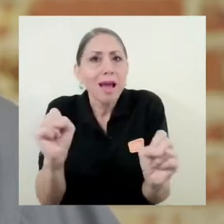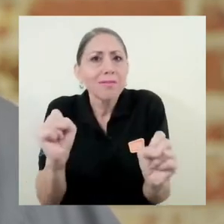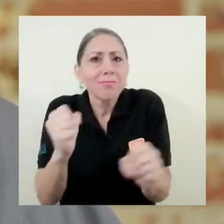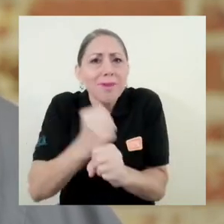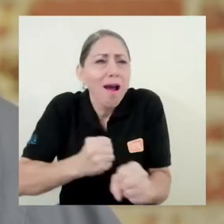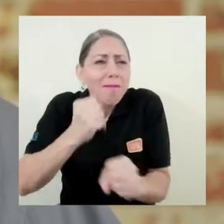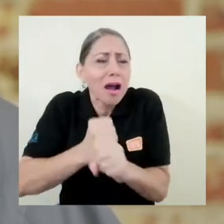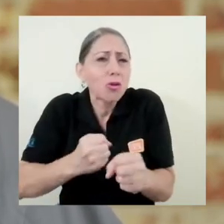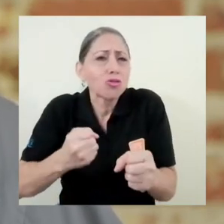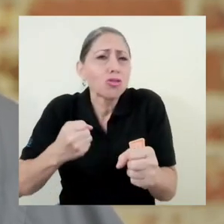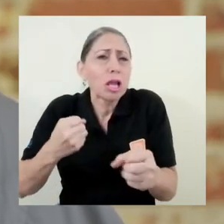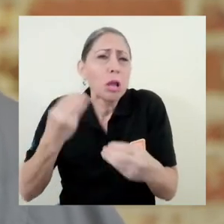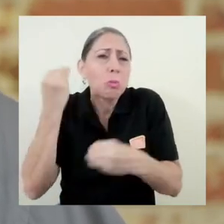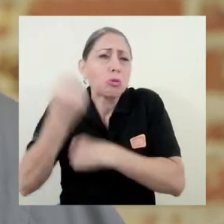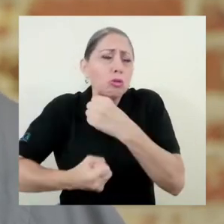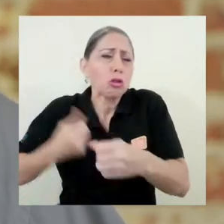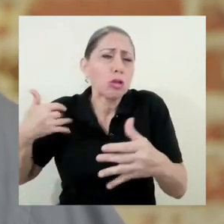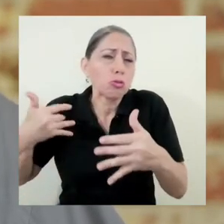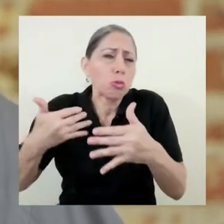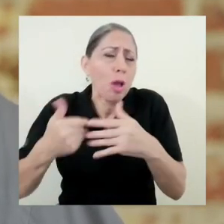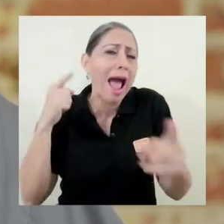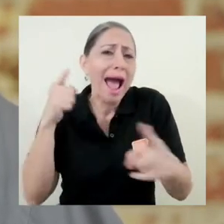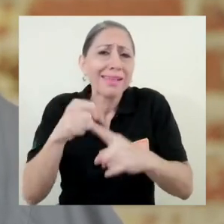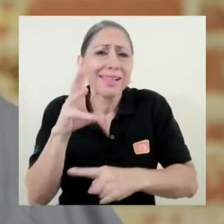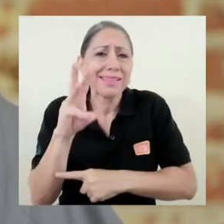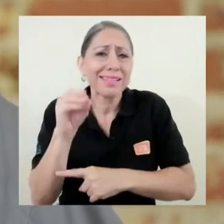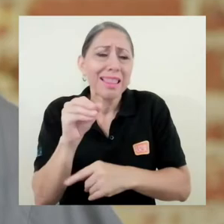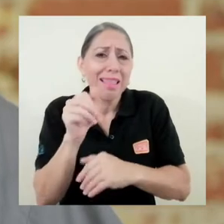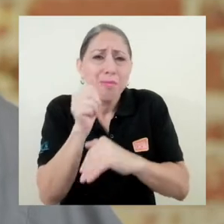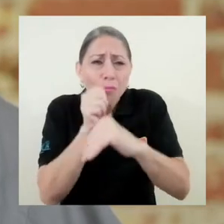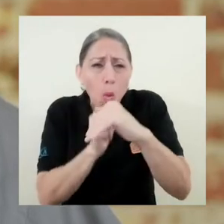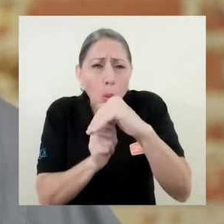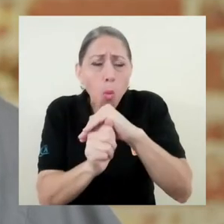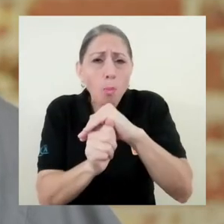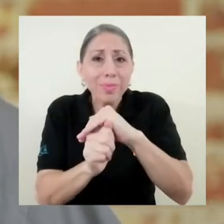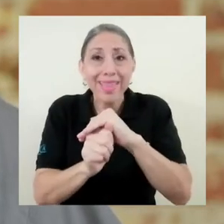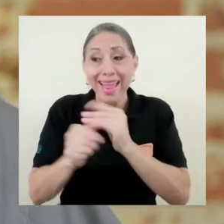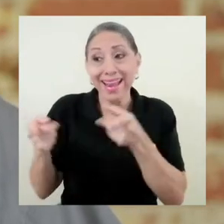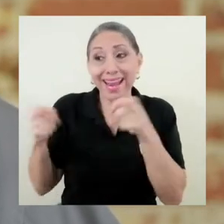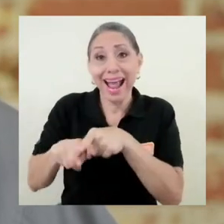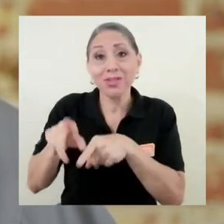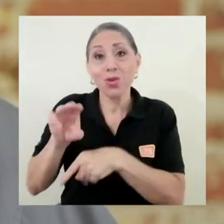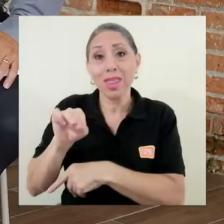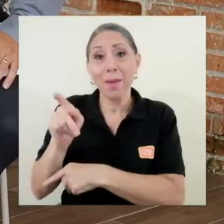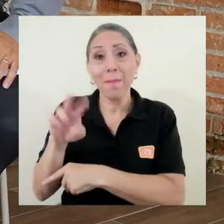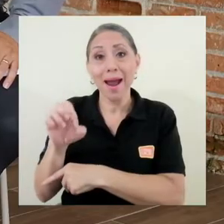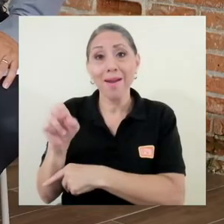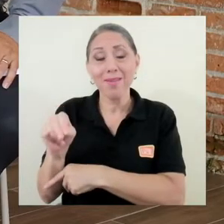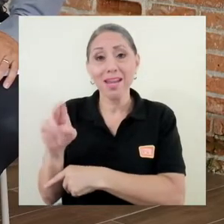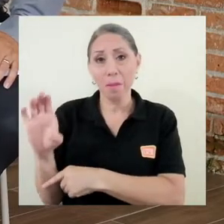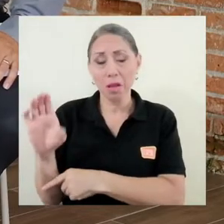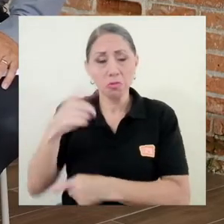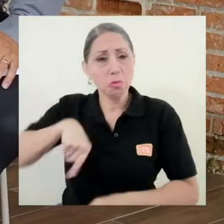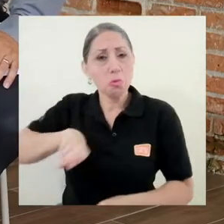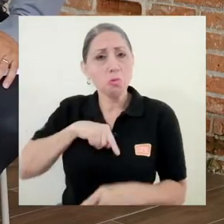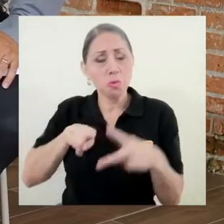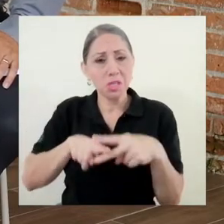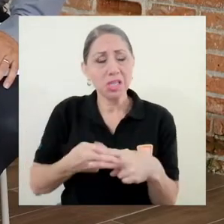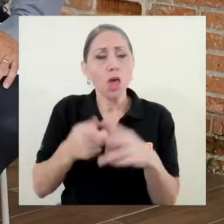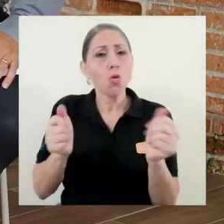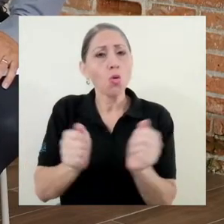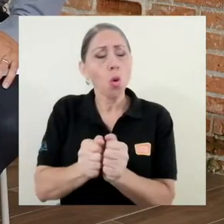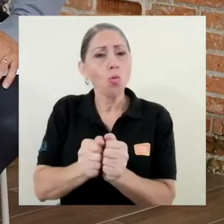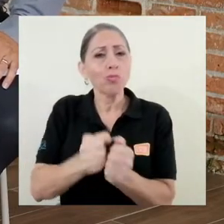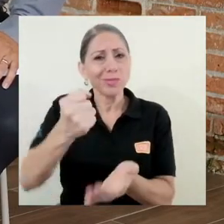de estar guardadas Y en el caso de Marvin Camacho hemos iniciado con esa línea, ese